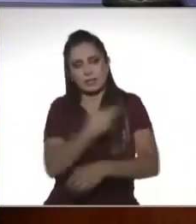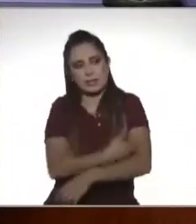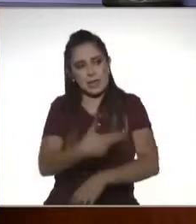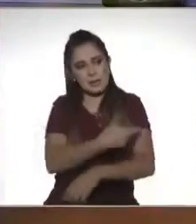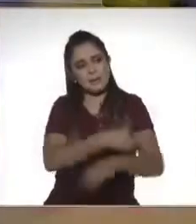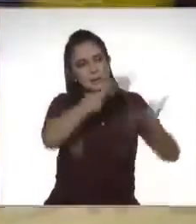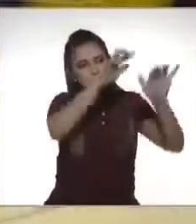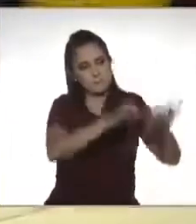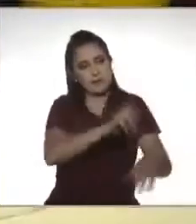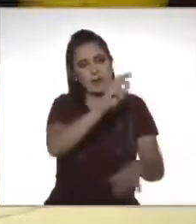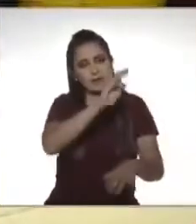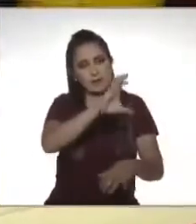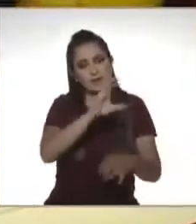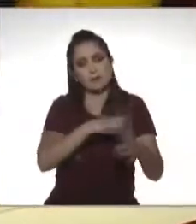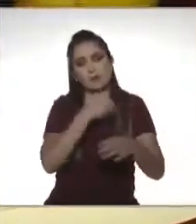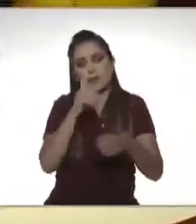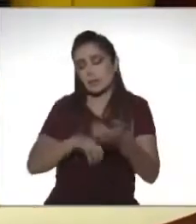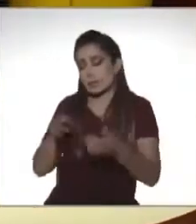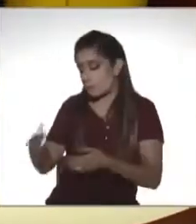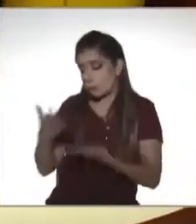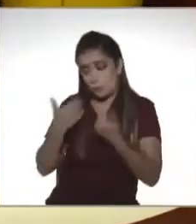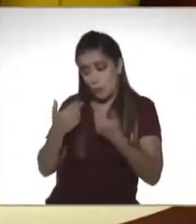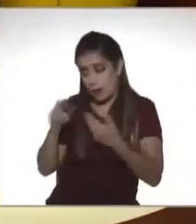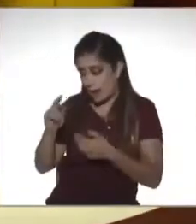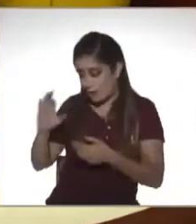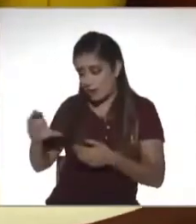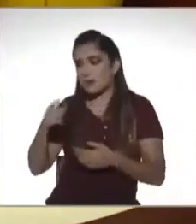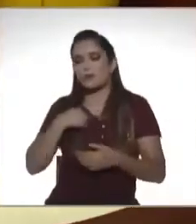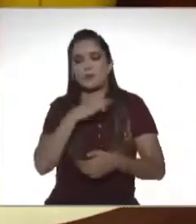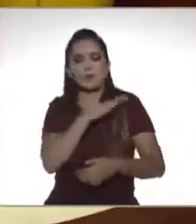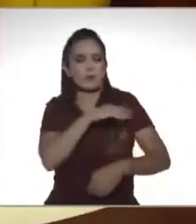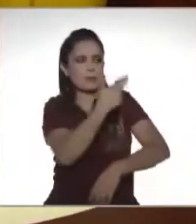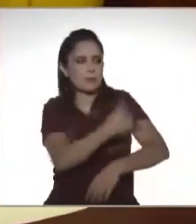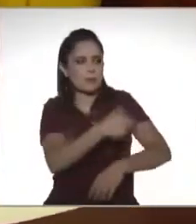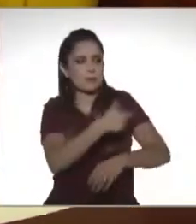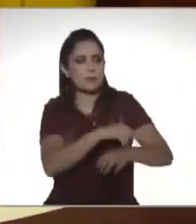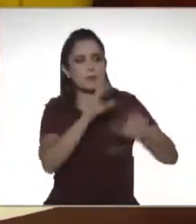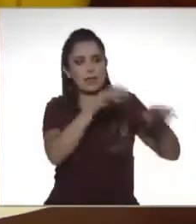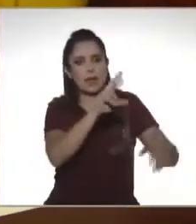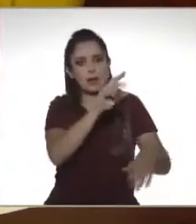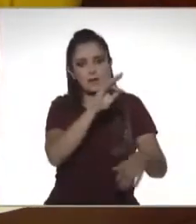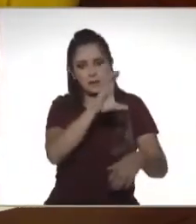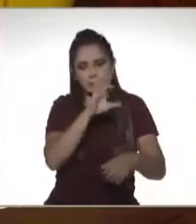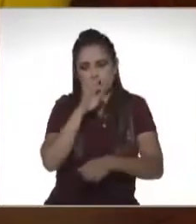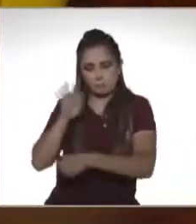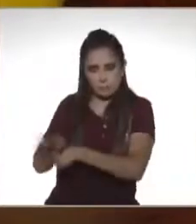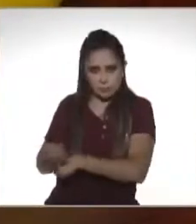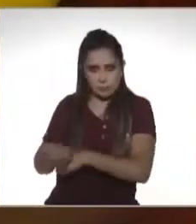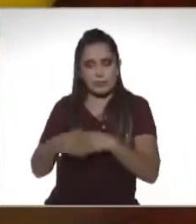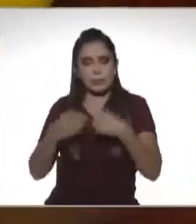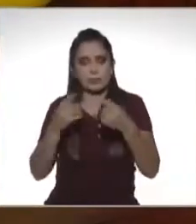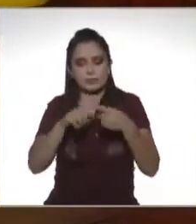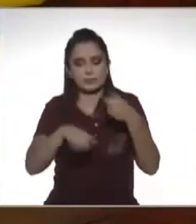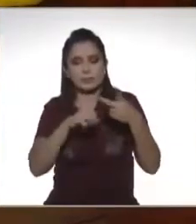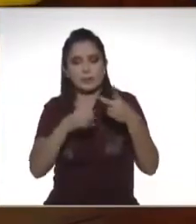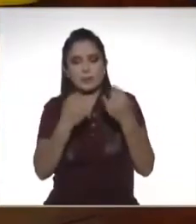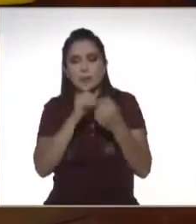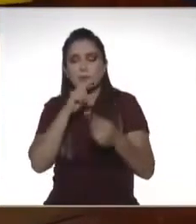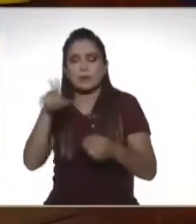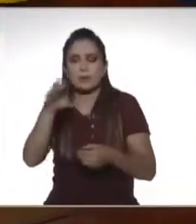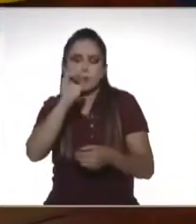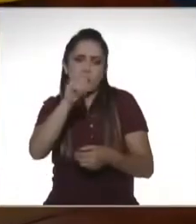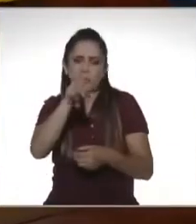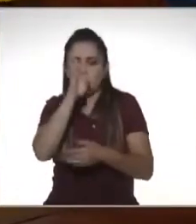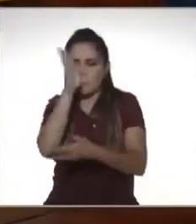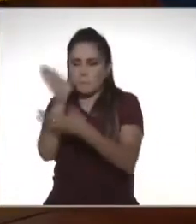trabajador no cuenta con registro, él lo tiene que dar de alta. Y también, el SAT, de manera directa,